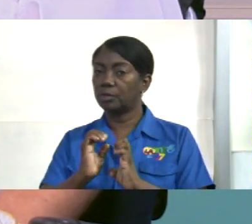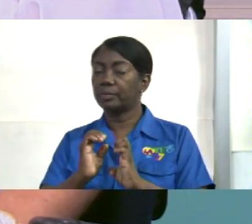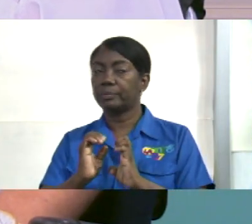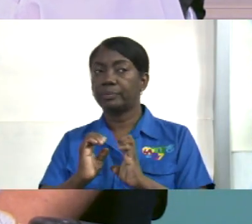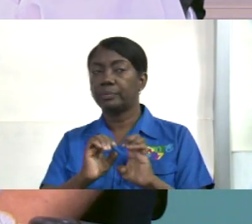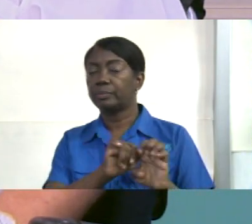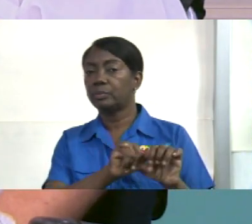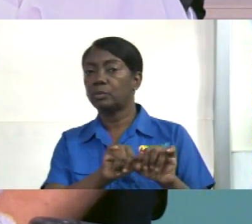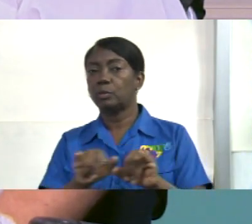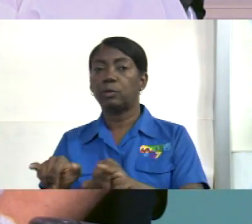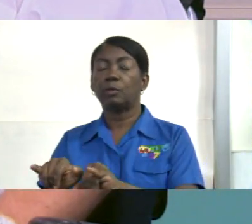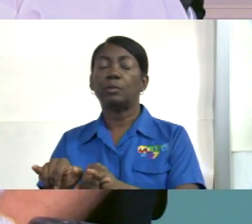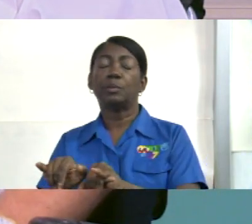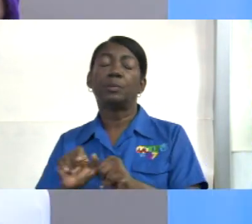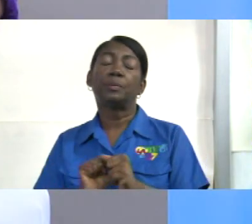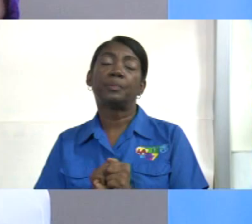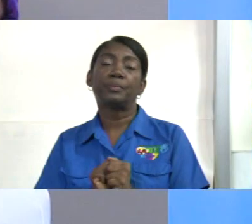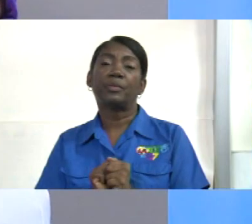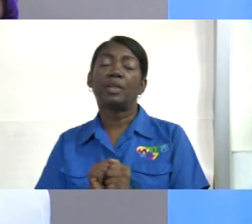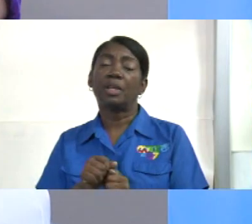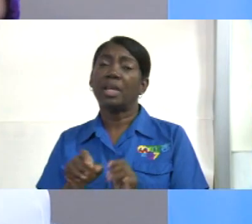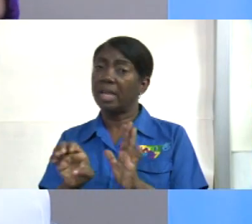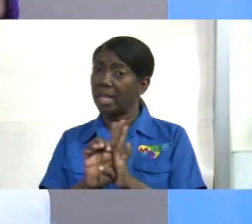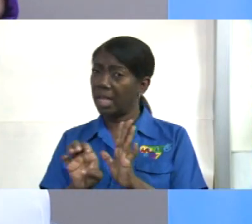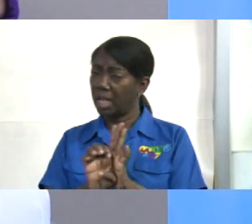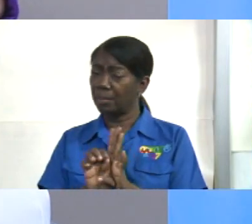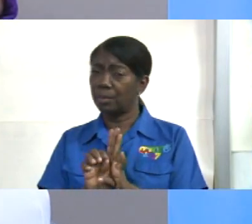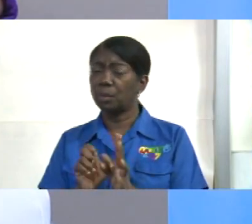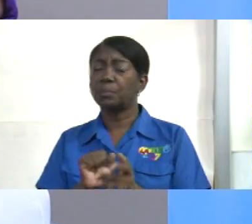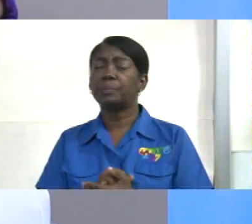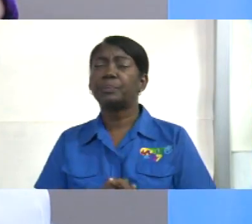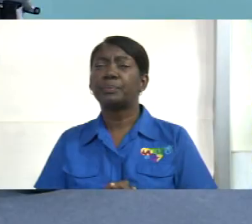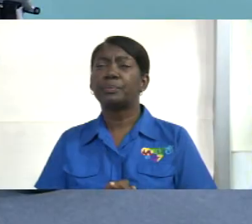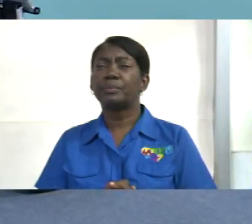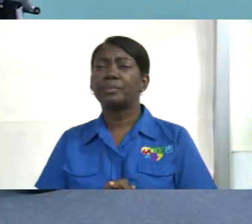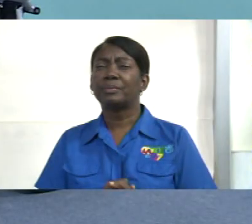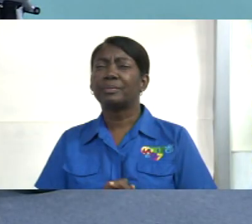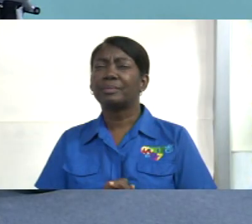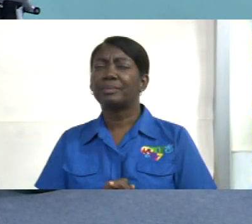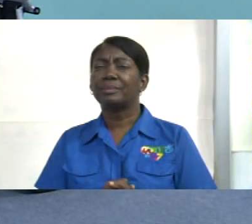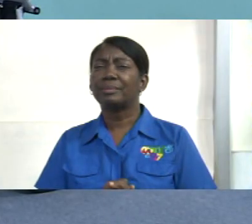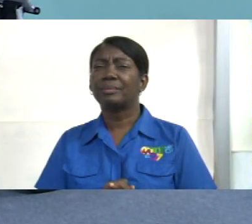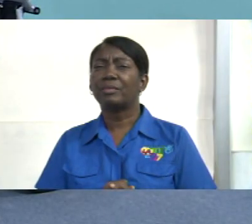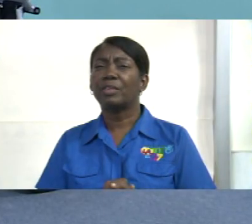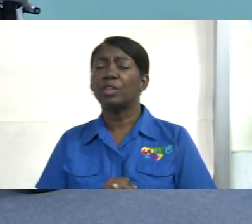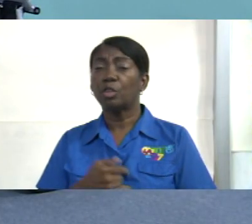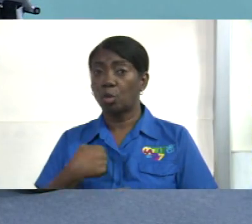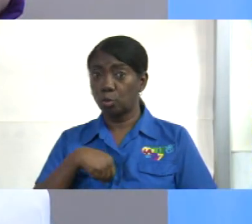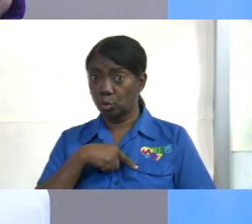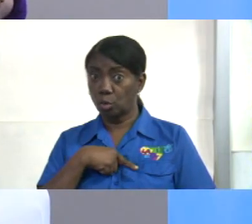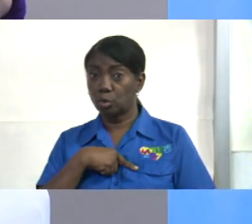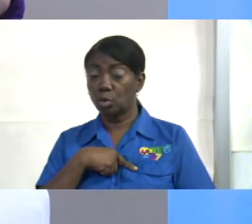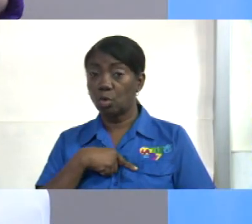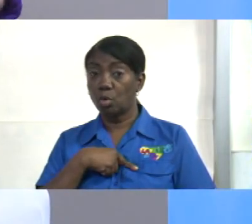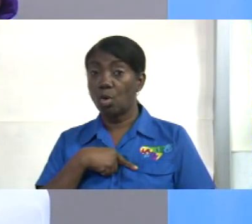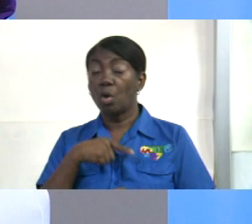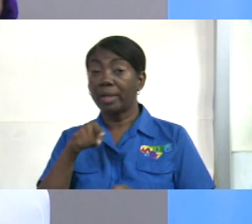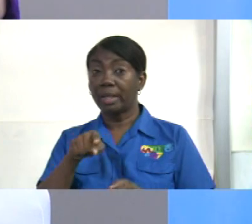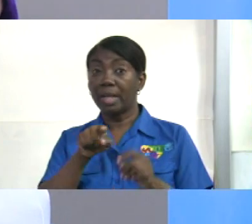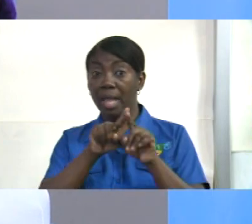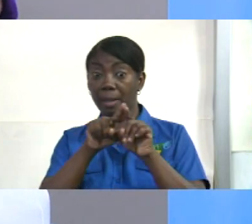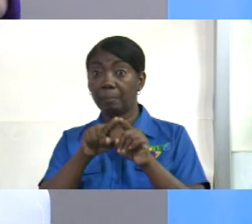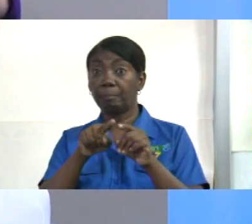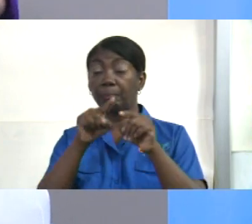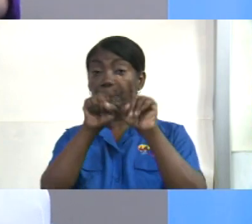necesidad por ejemplo no es por nada pero nosotros también contribuimos aquí en este canal canal 5